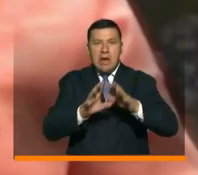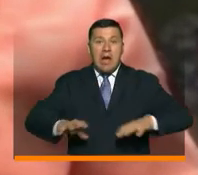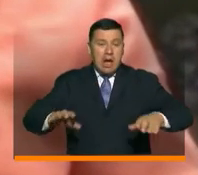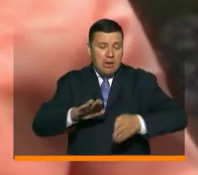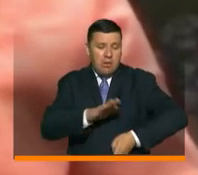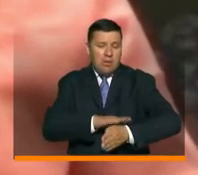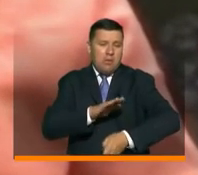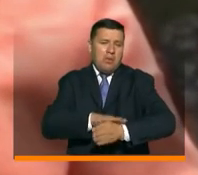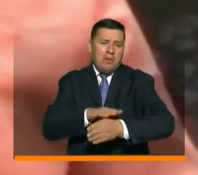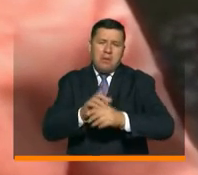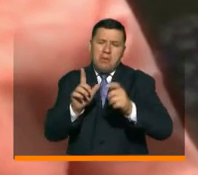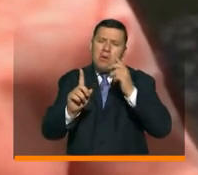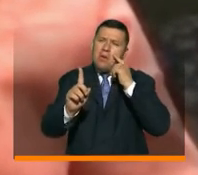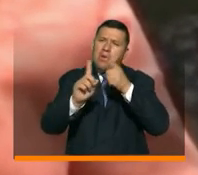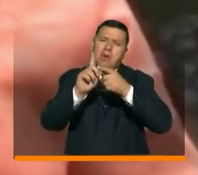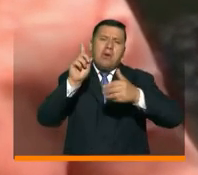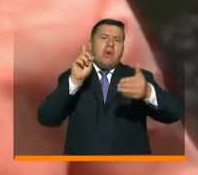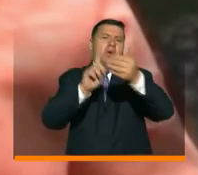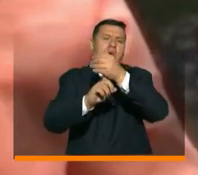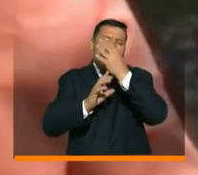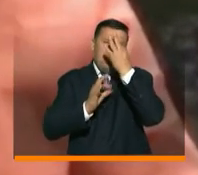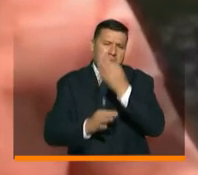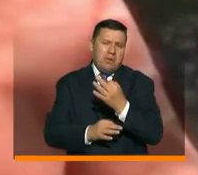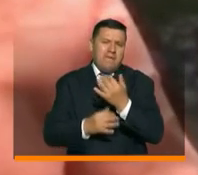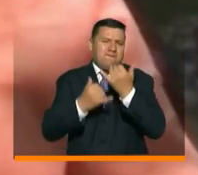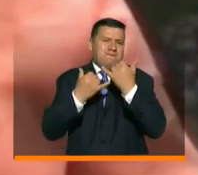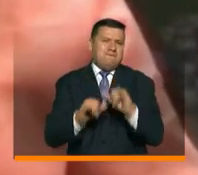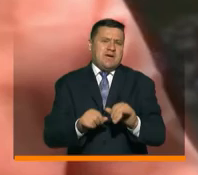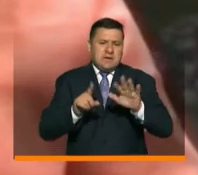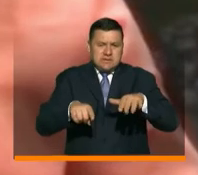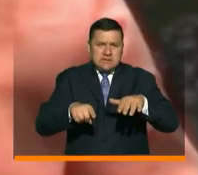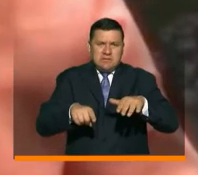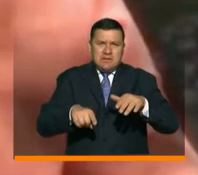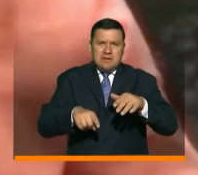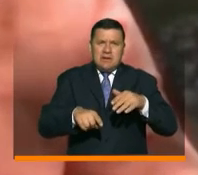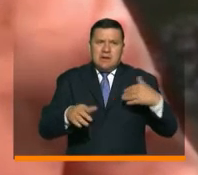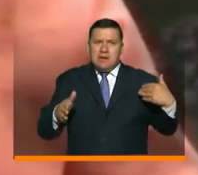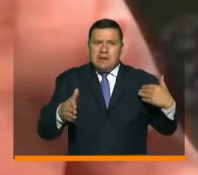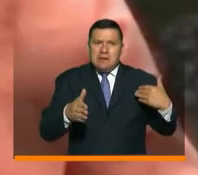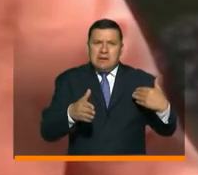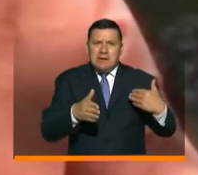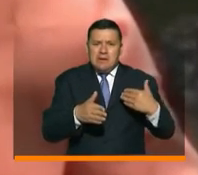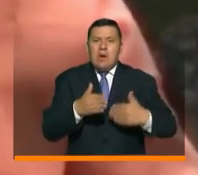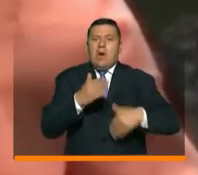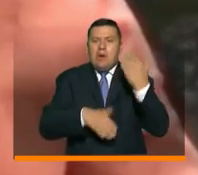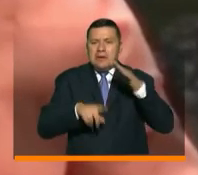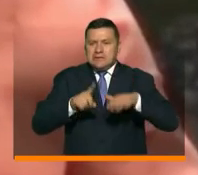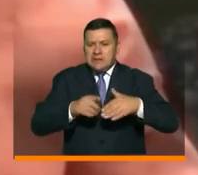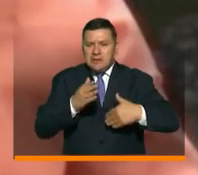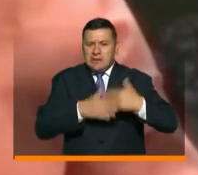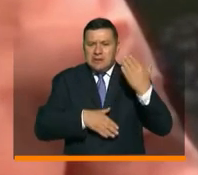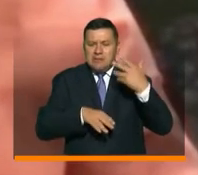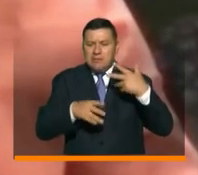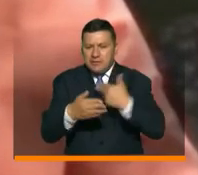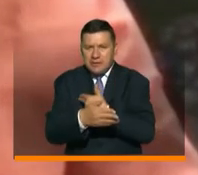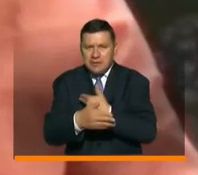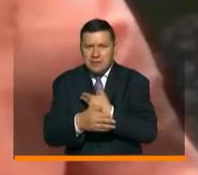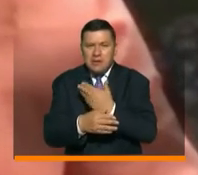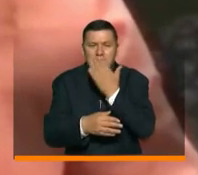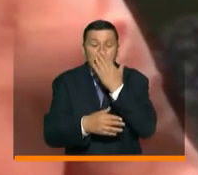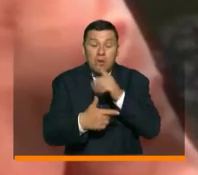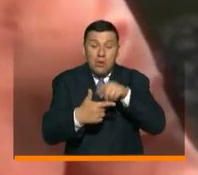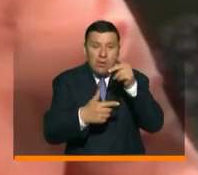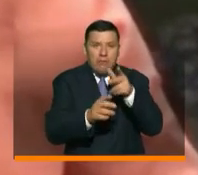académica. Yo creo que el mayor logro ha sido terminar el semestre que se estaba cursando, empezar el siguiente. Cifras de exerción